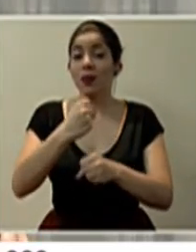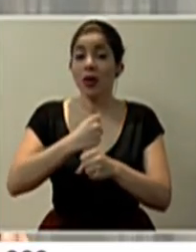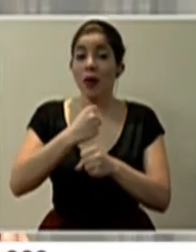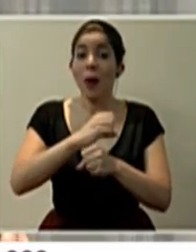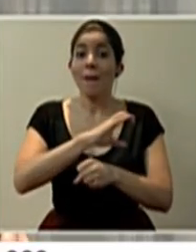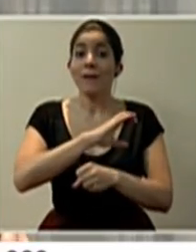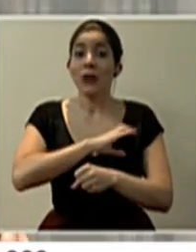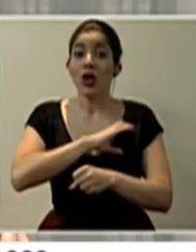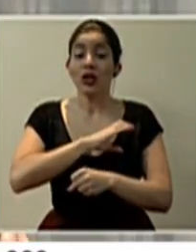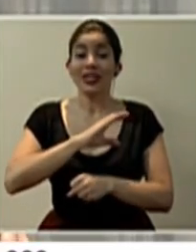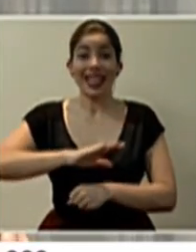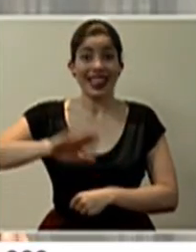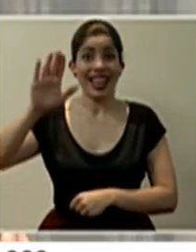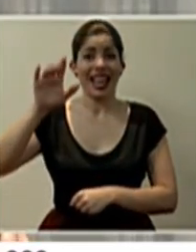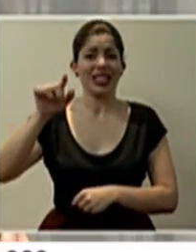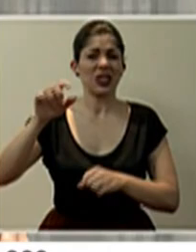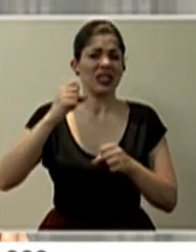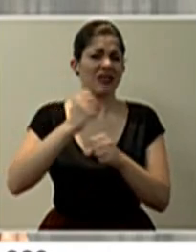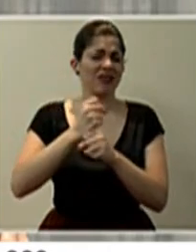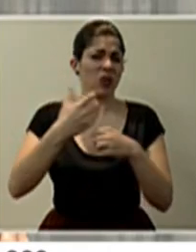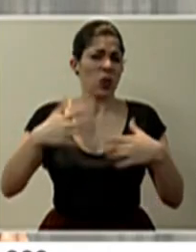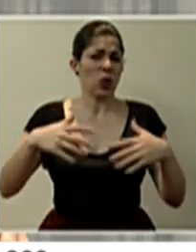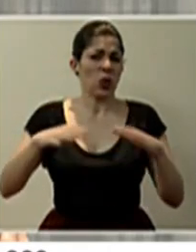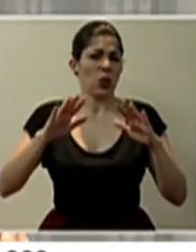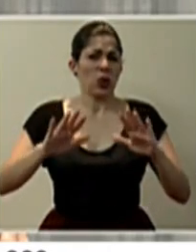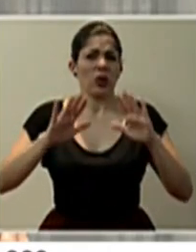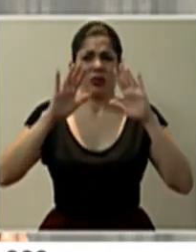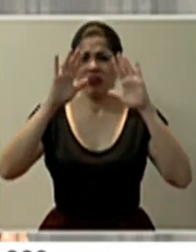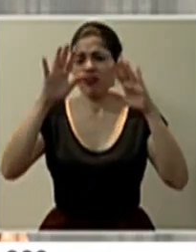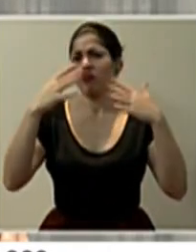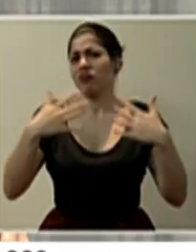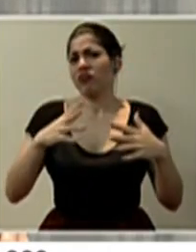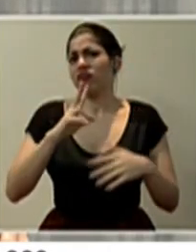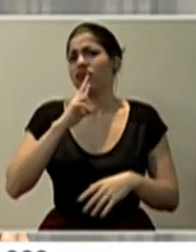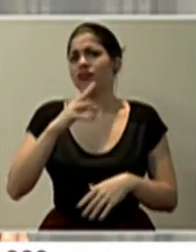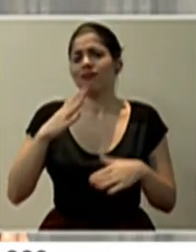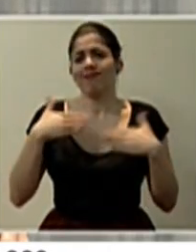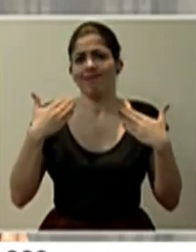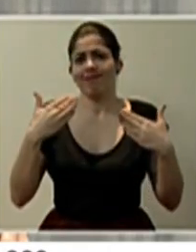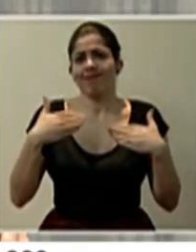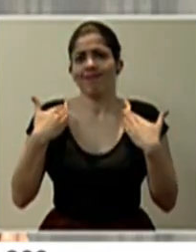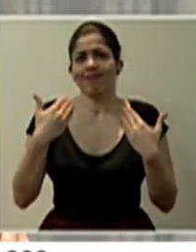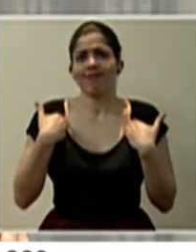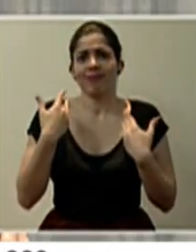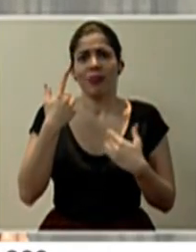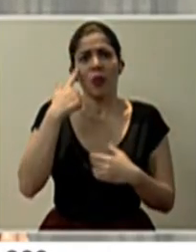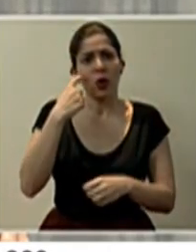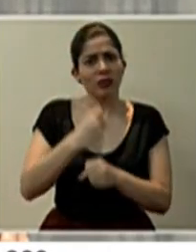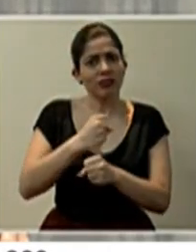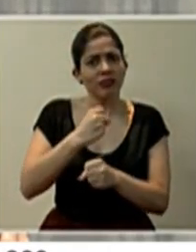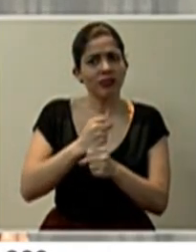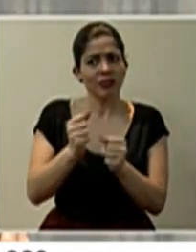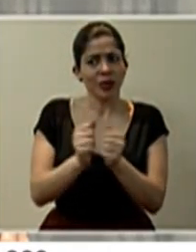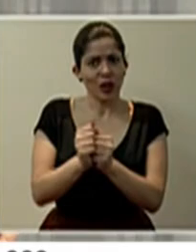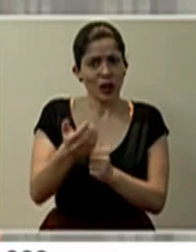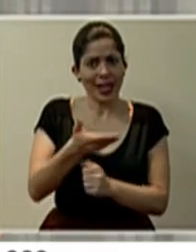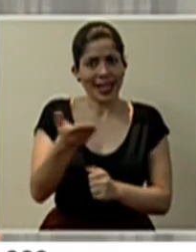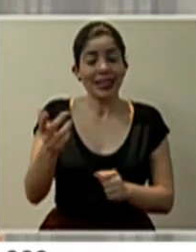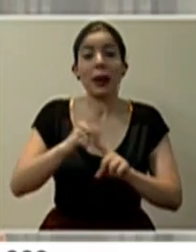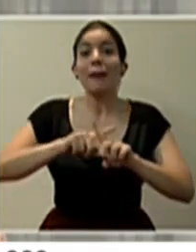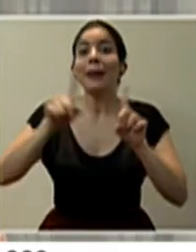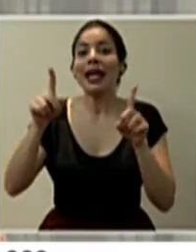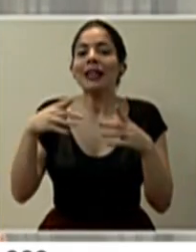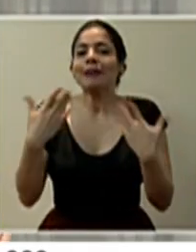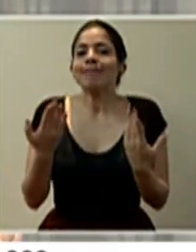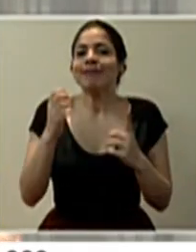policía de tránsito ha sido extraordinario, realmente estamos muy complacidos de trabajar con ellos, pero fue